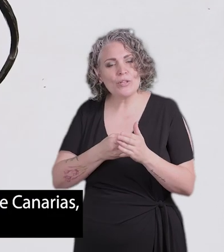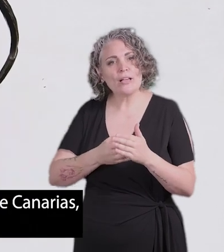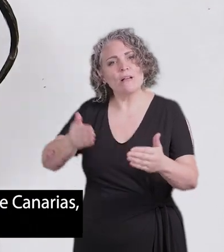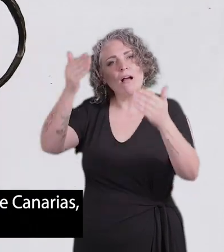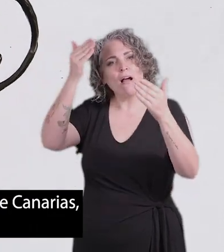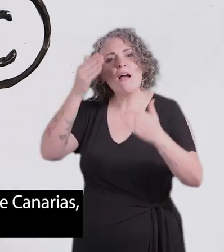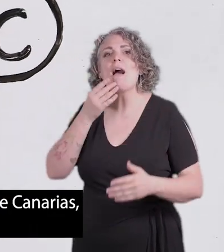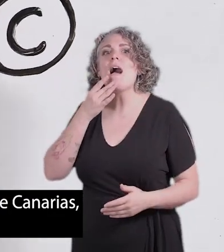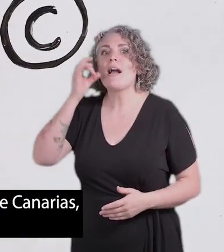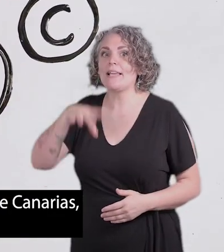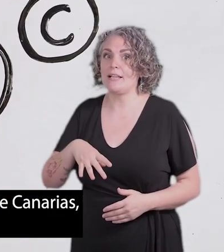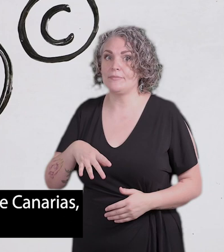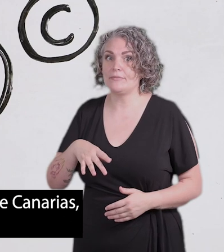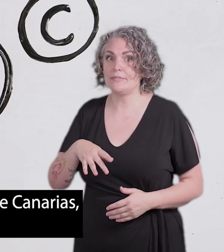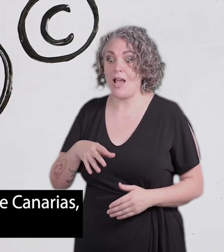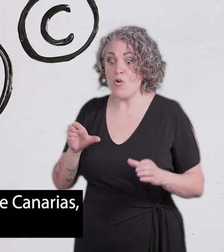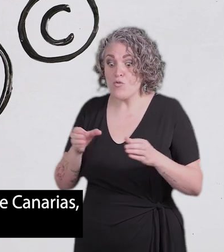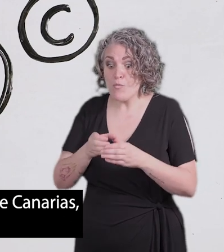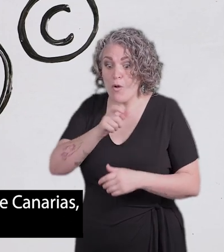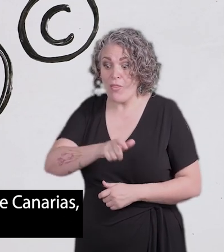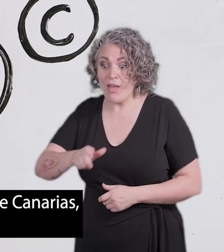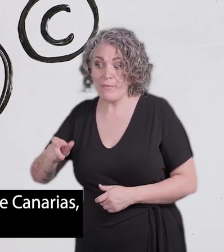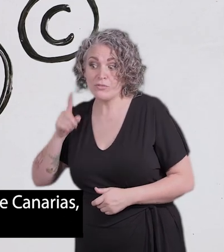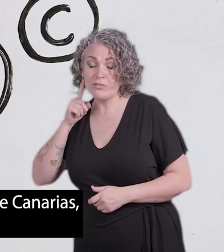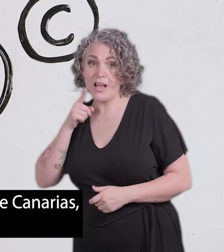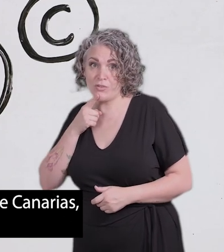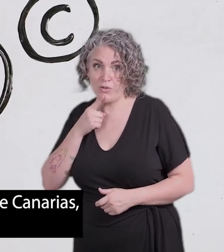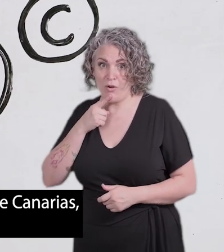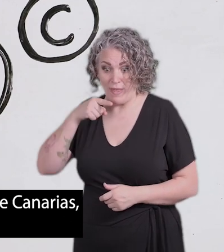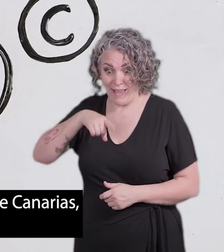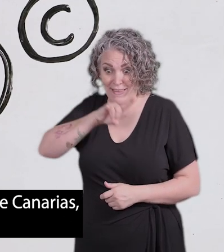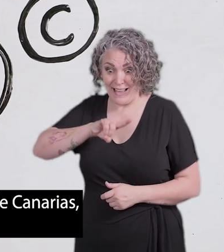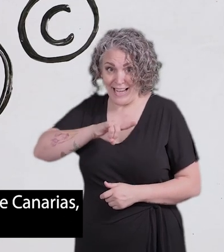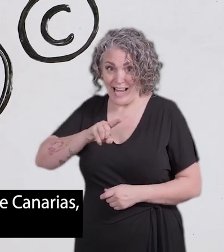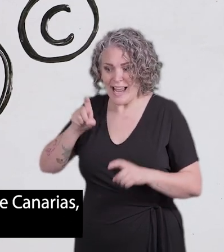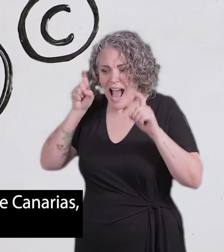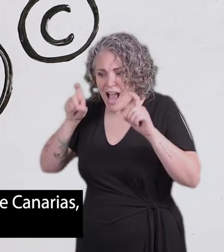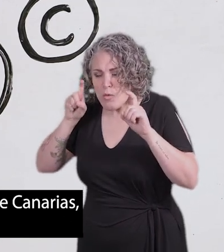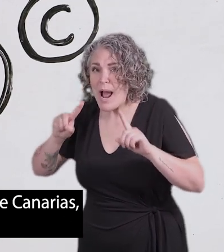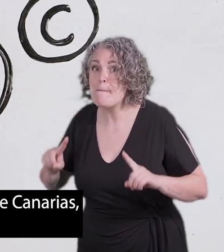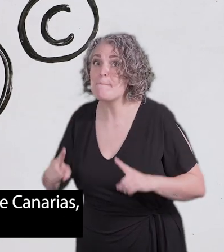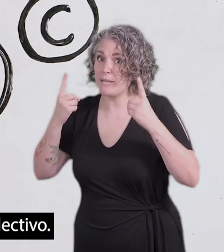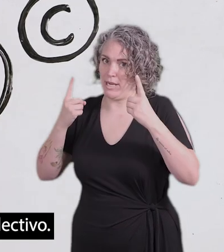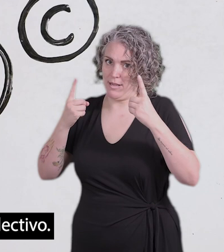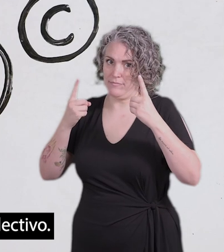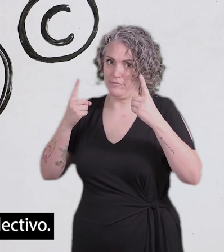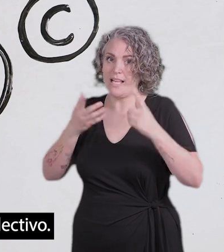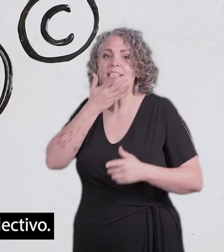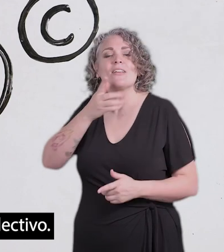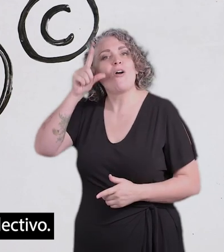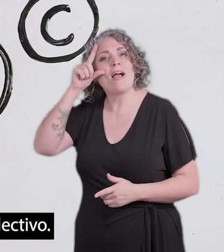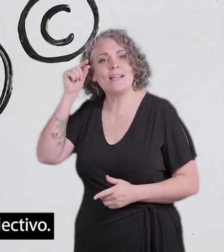educadora de personas sordas de Canarias Elisa González de Chávez Por su